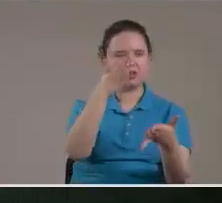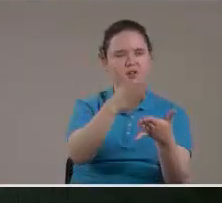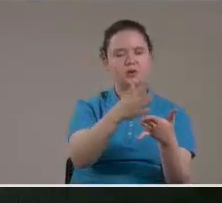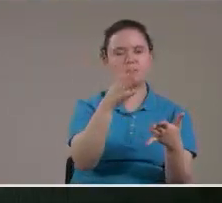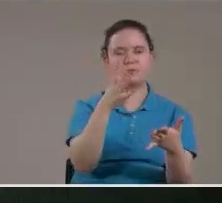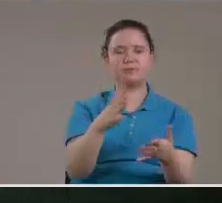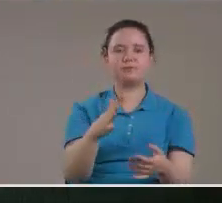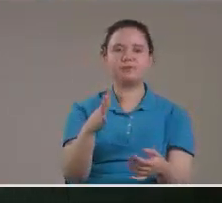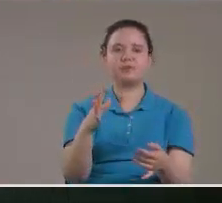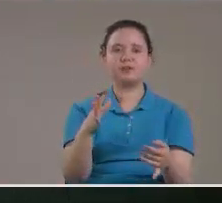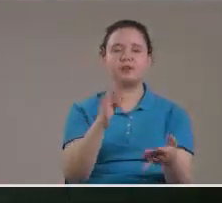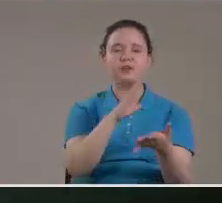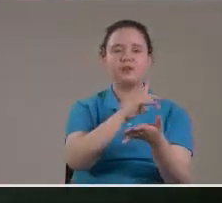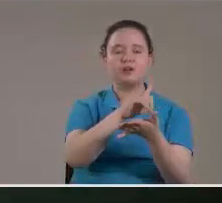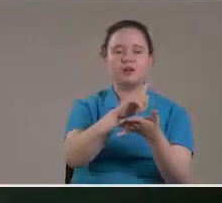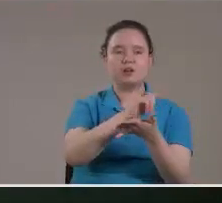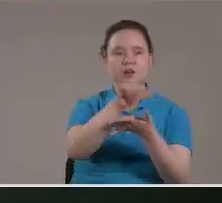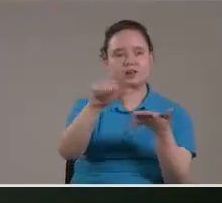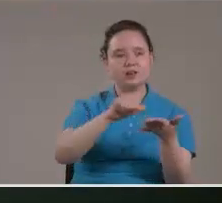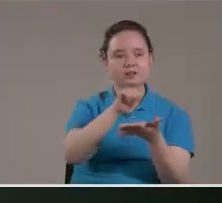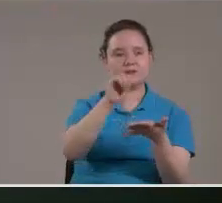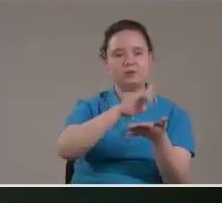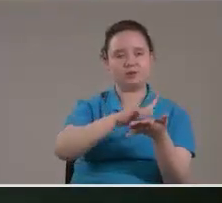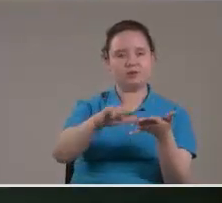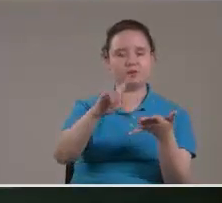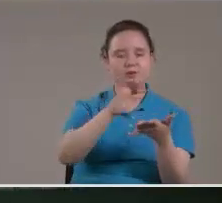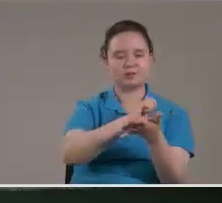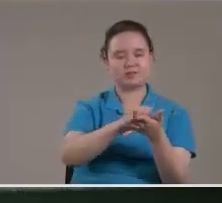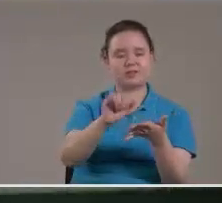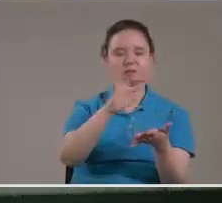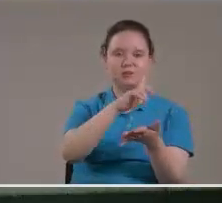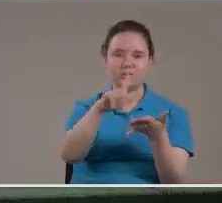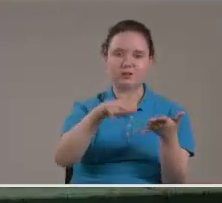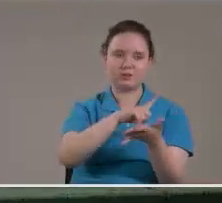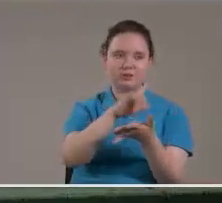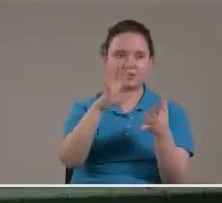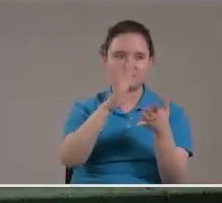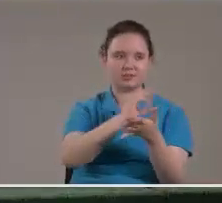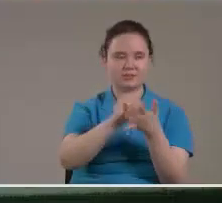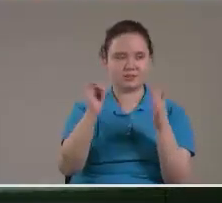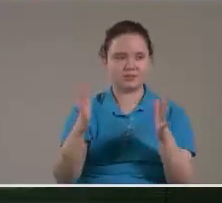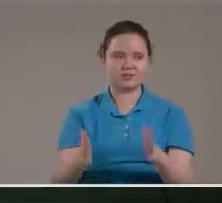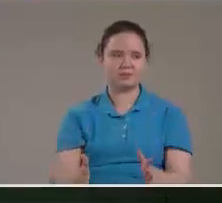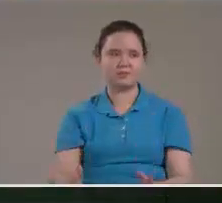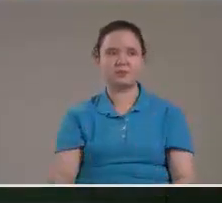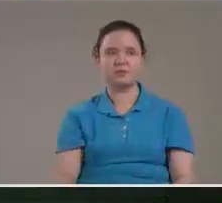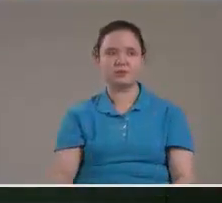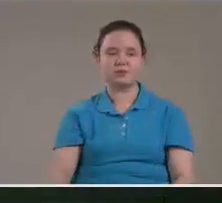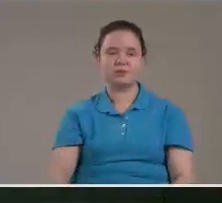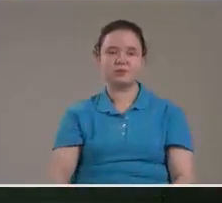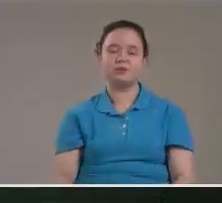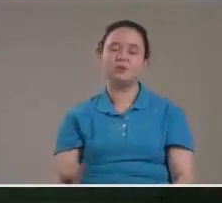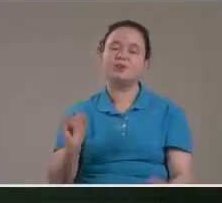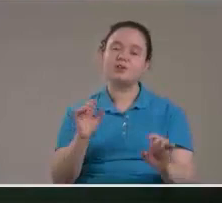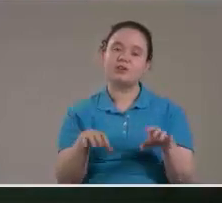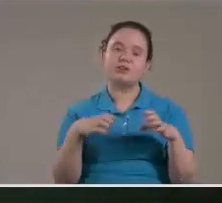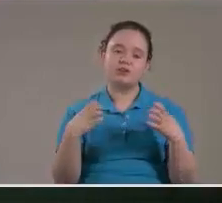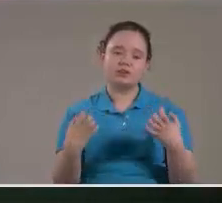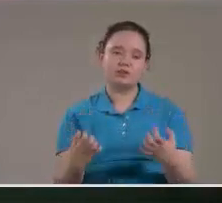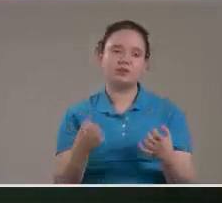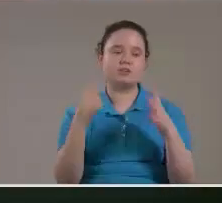lugar santo El lugar santísimo Y no fue Catapultado Hacia ejércitos Con banderas Tremolantes O en orden Y entonces